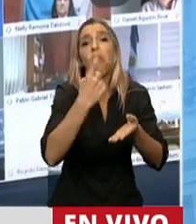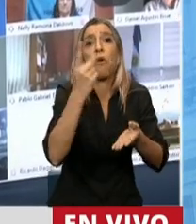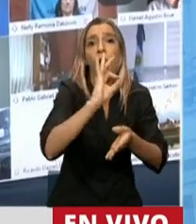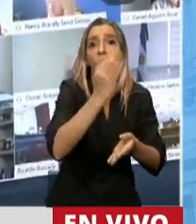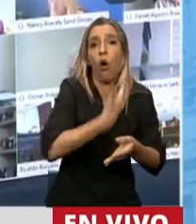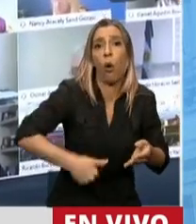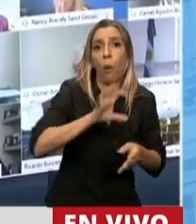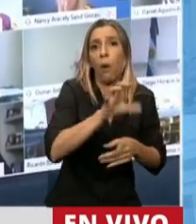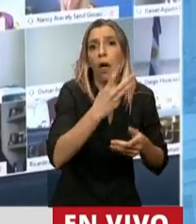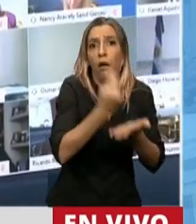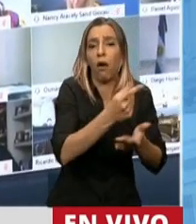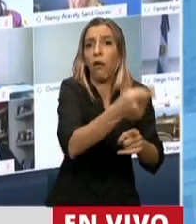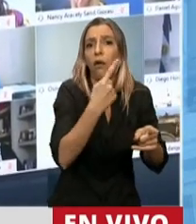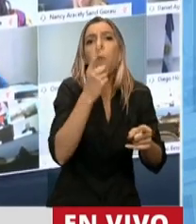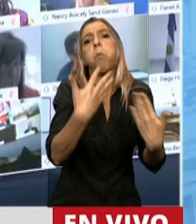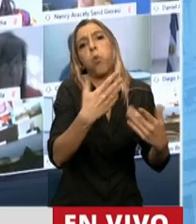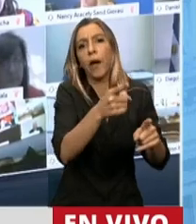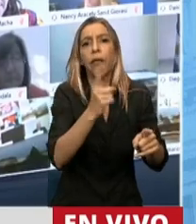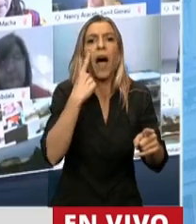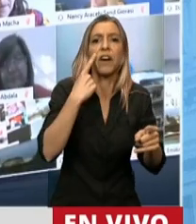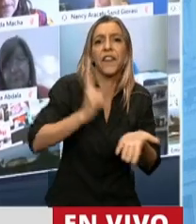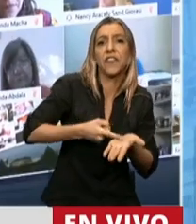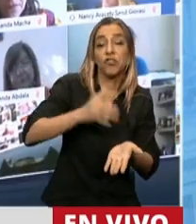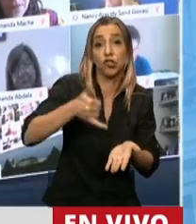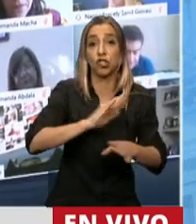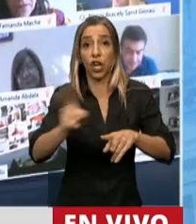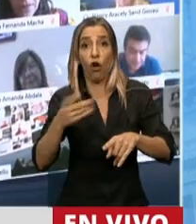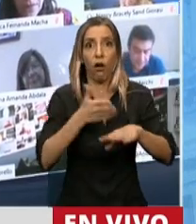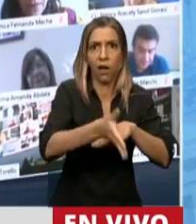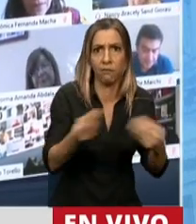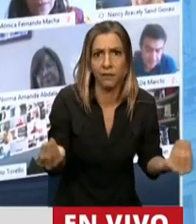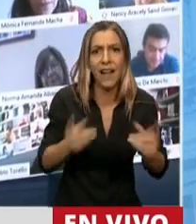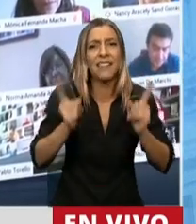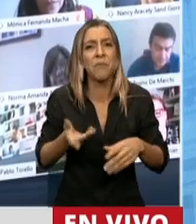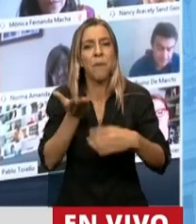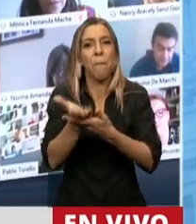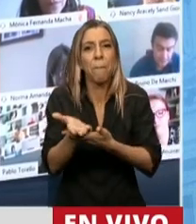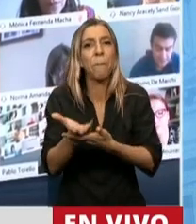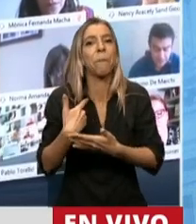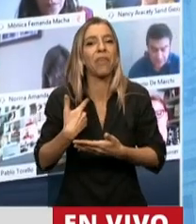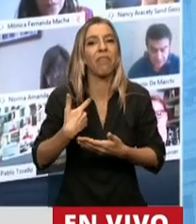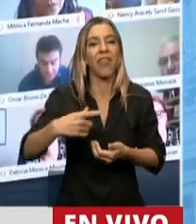Hacer dos PCR de COVID que se pagan por adelantado. Tener un rastreador satelital en el vehículo.